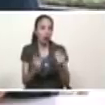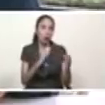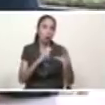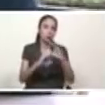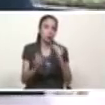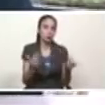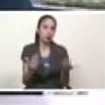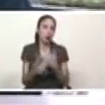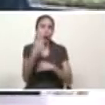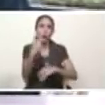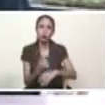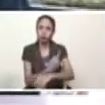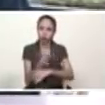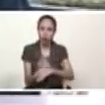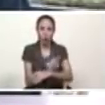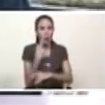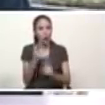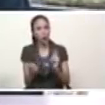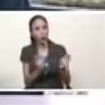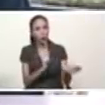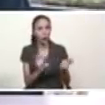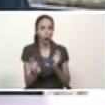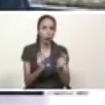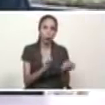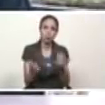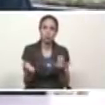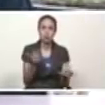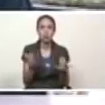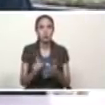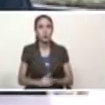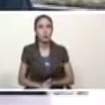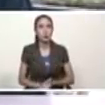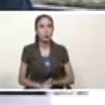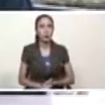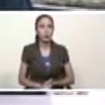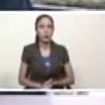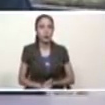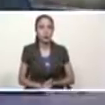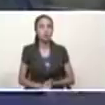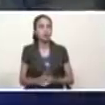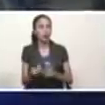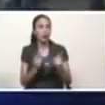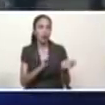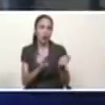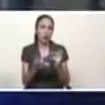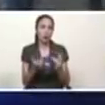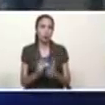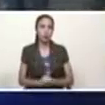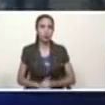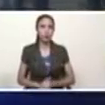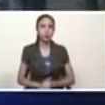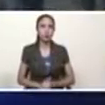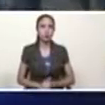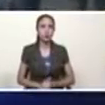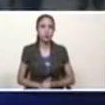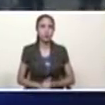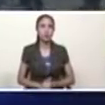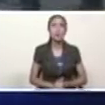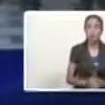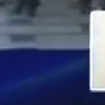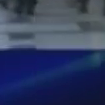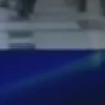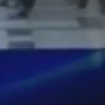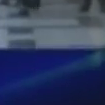largamente una hora casi hora y media bueno bueno y yo estuve de acuerdo con él